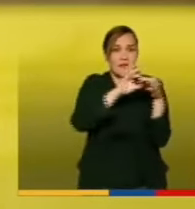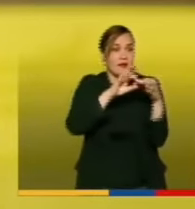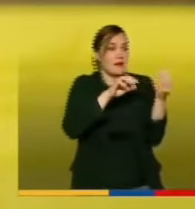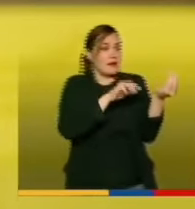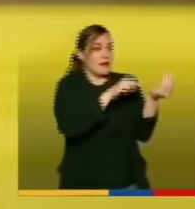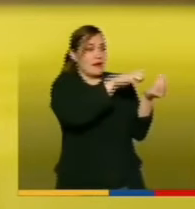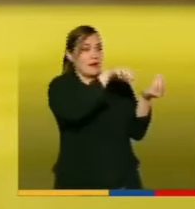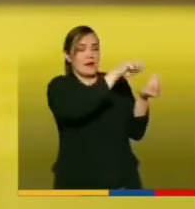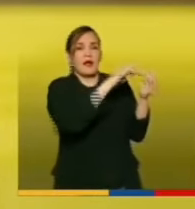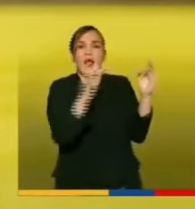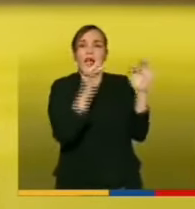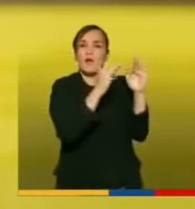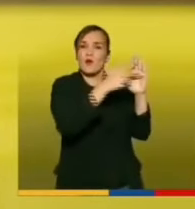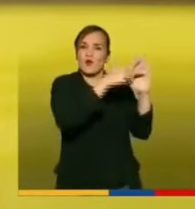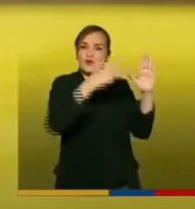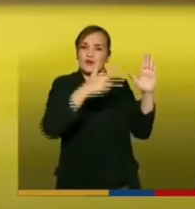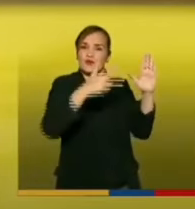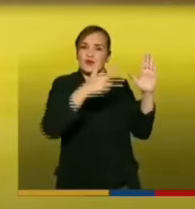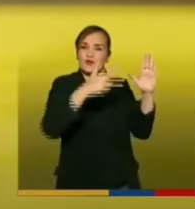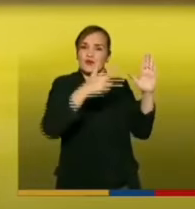marco constitucional colombiano.